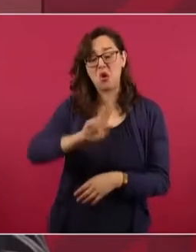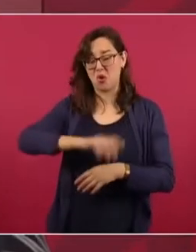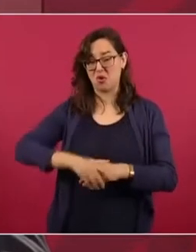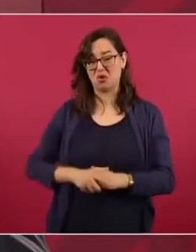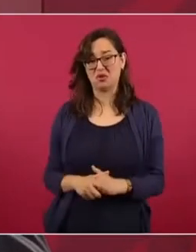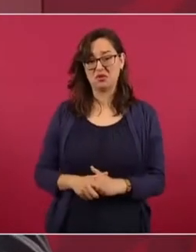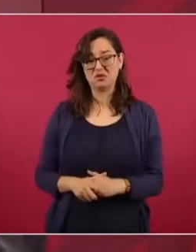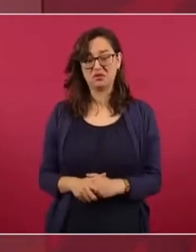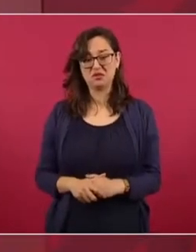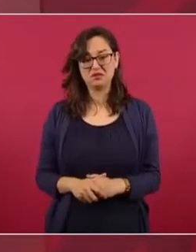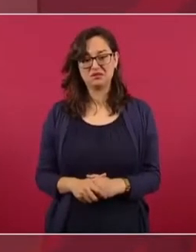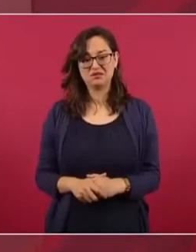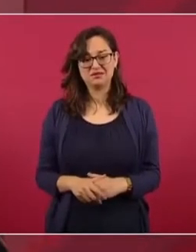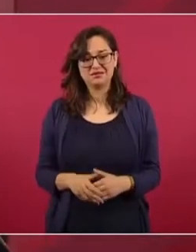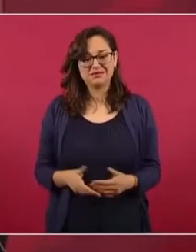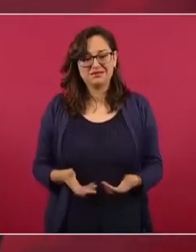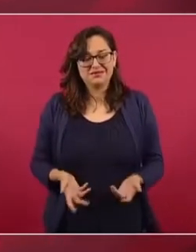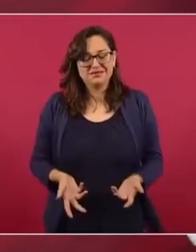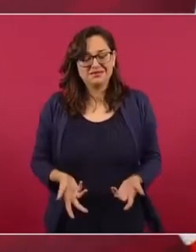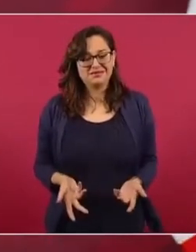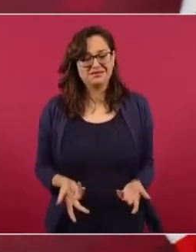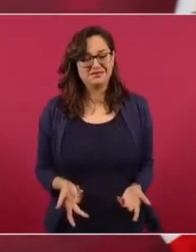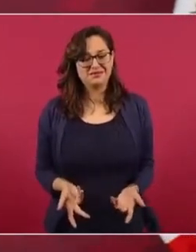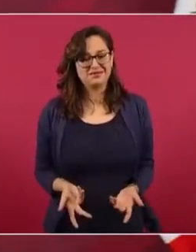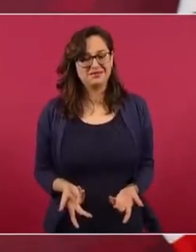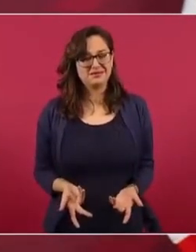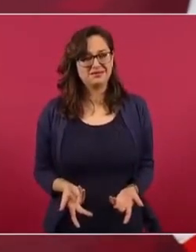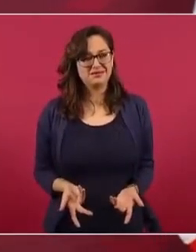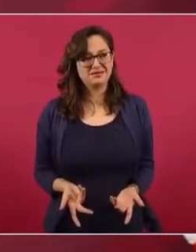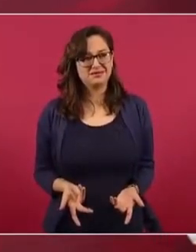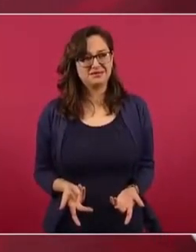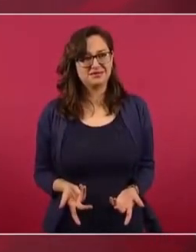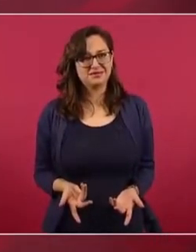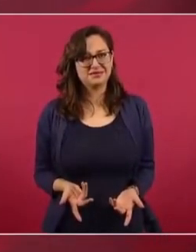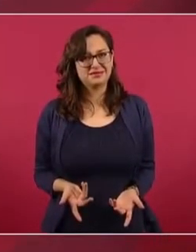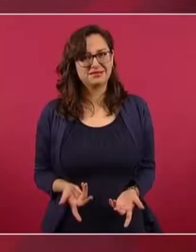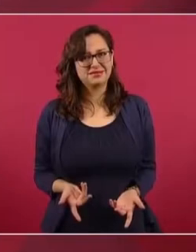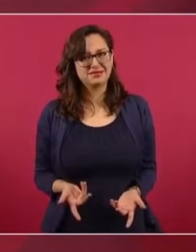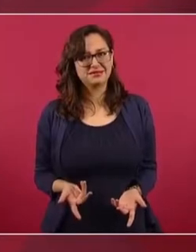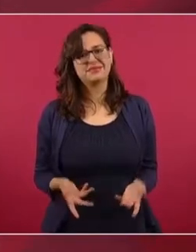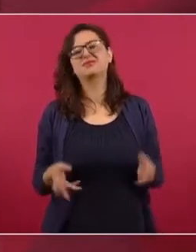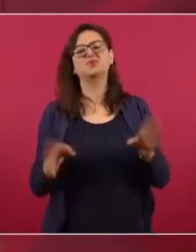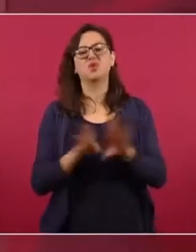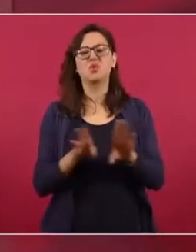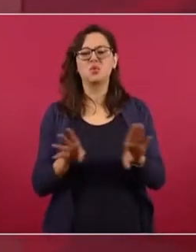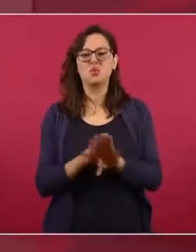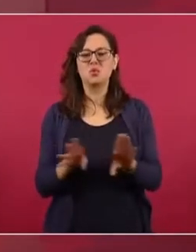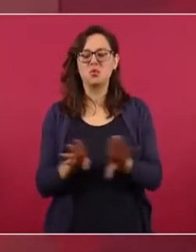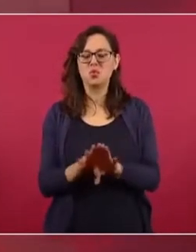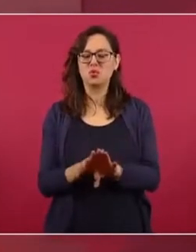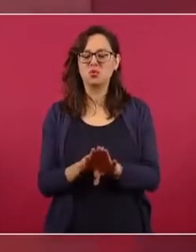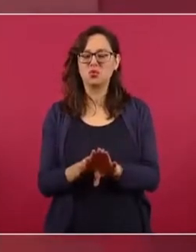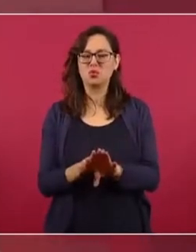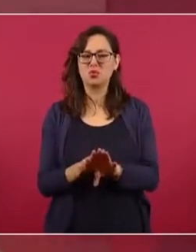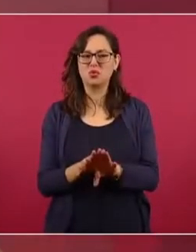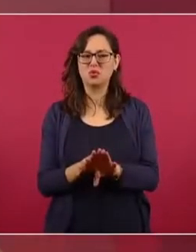La interpretación es si ganan es porque tienen el voto